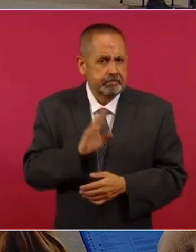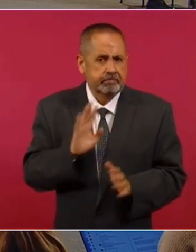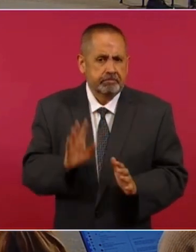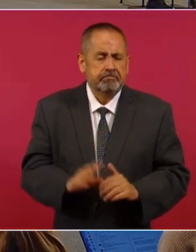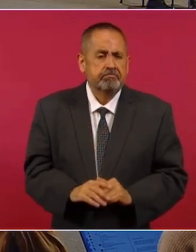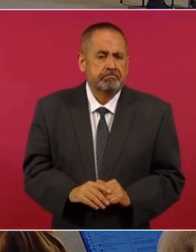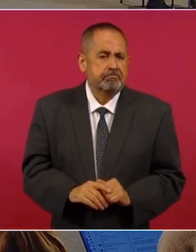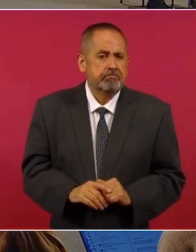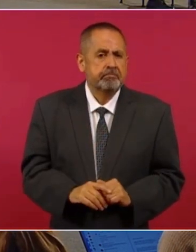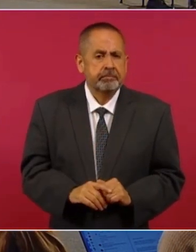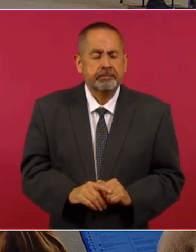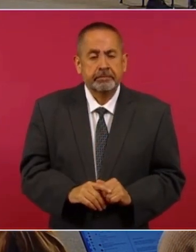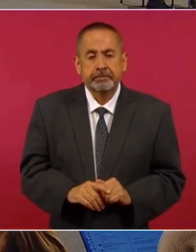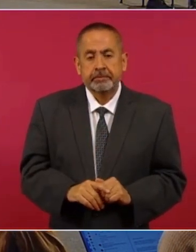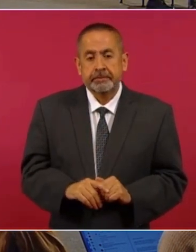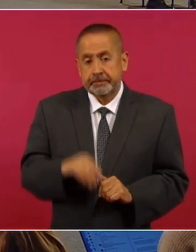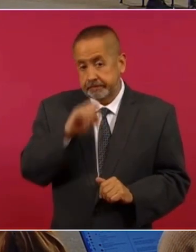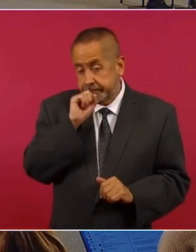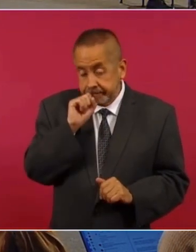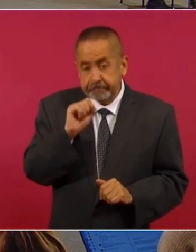y estamos también